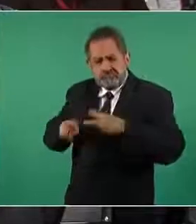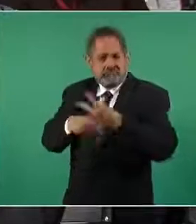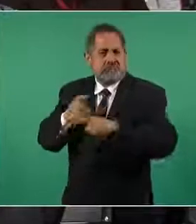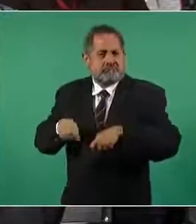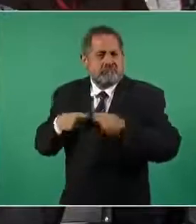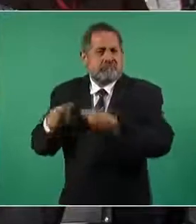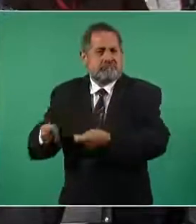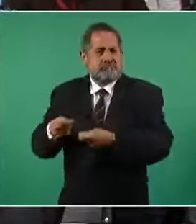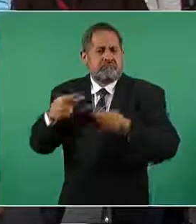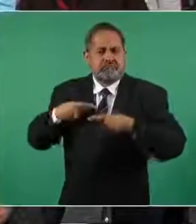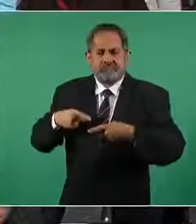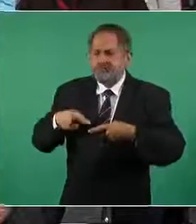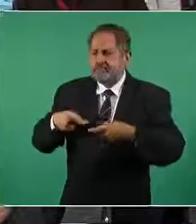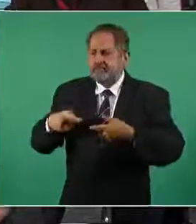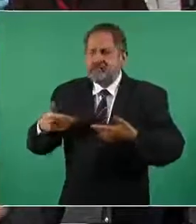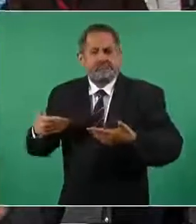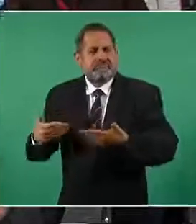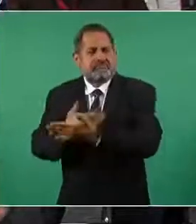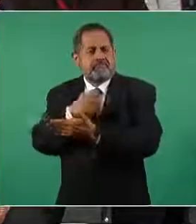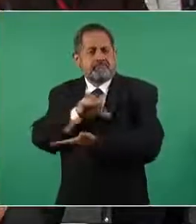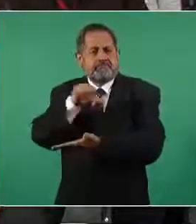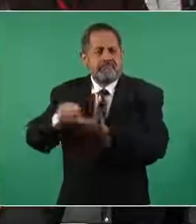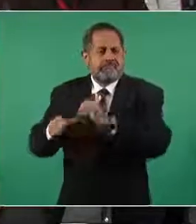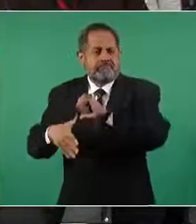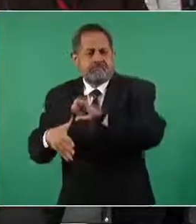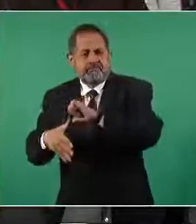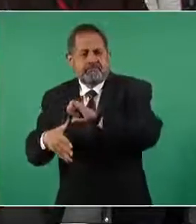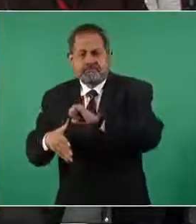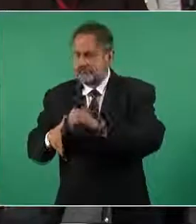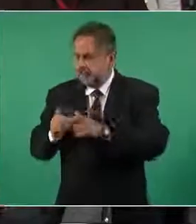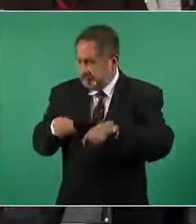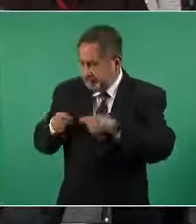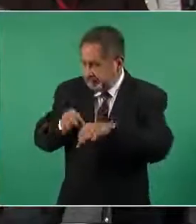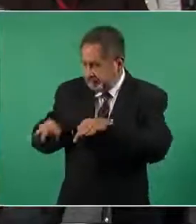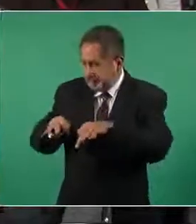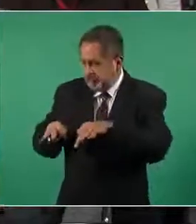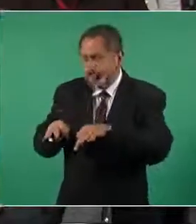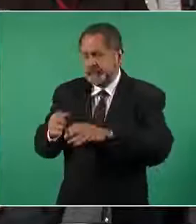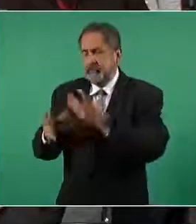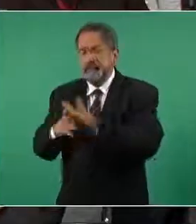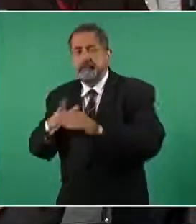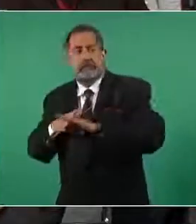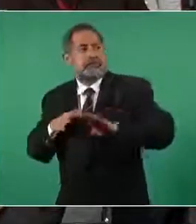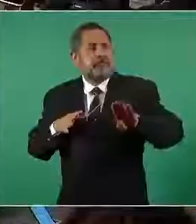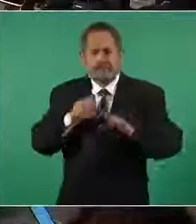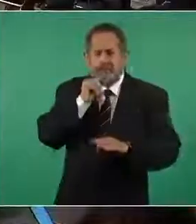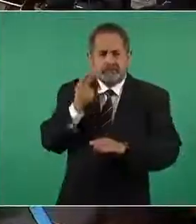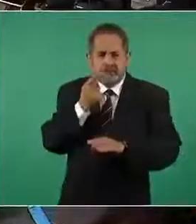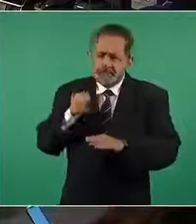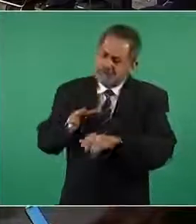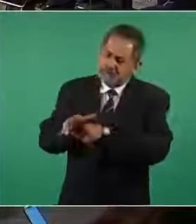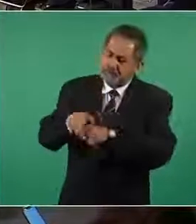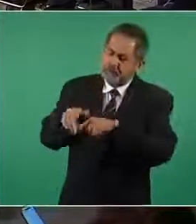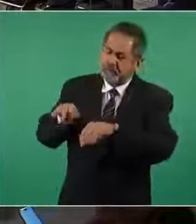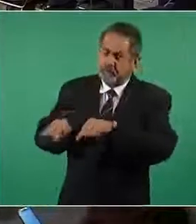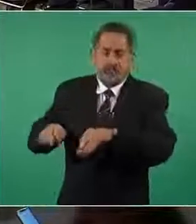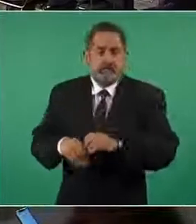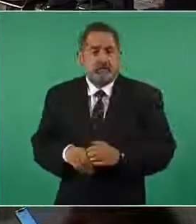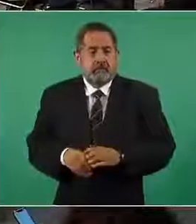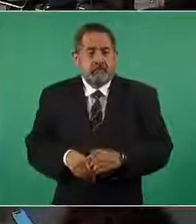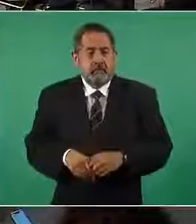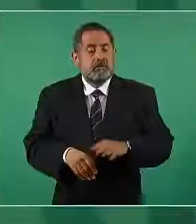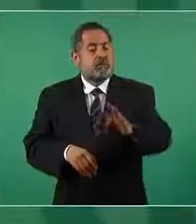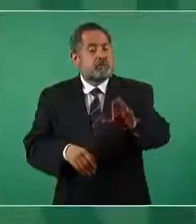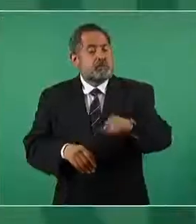trabajo a centroamericanos y así evitar la migración desde los orígenes que la impulsan bueno todavía no